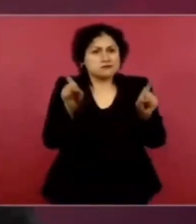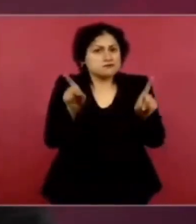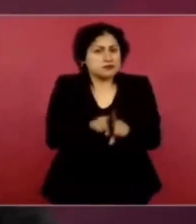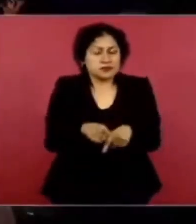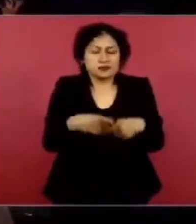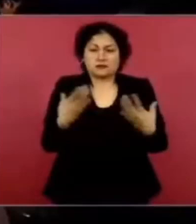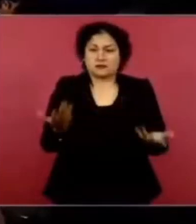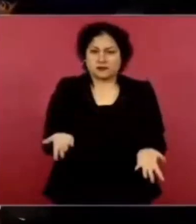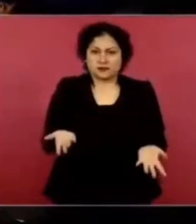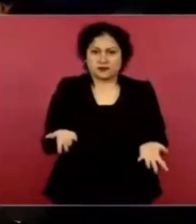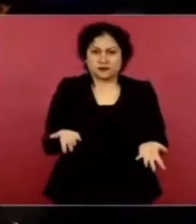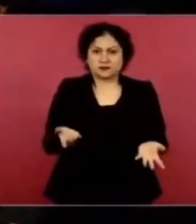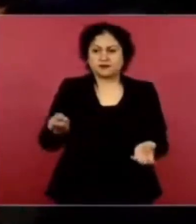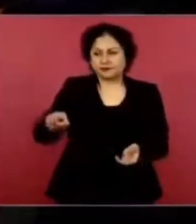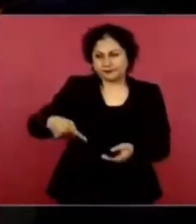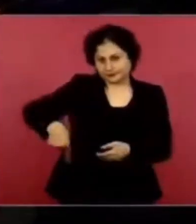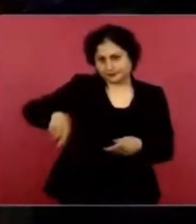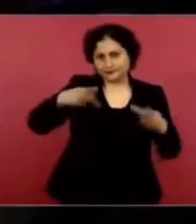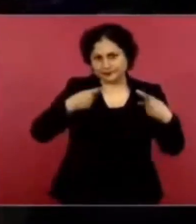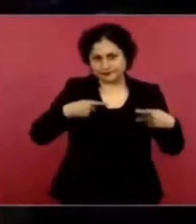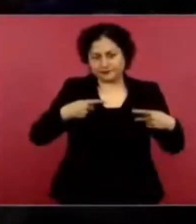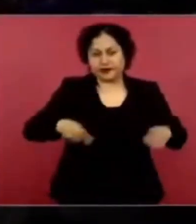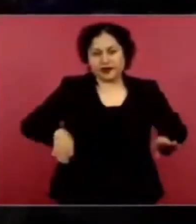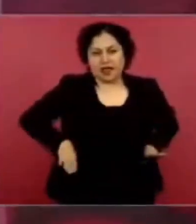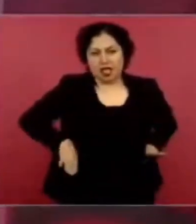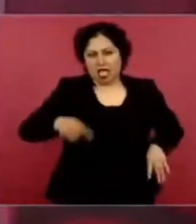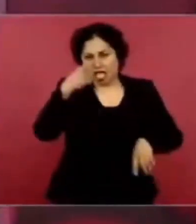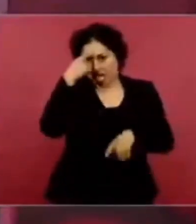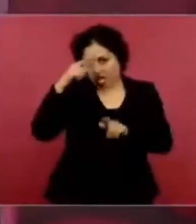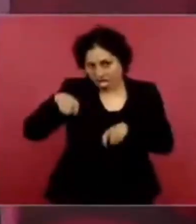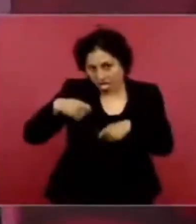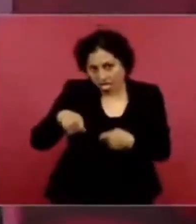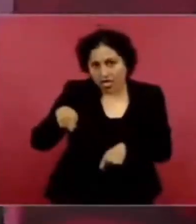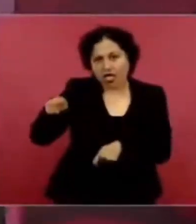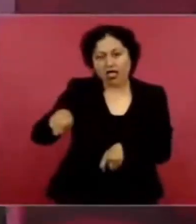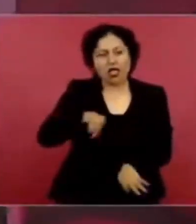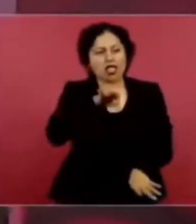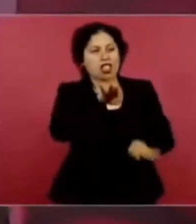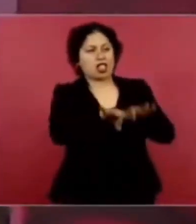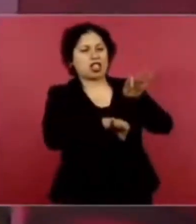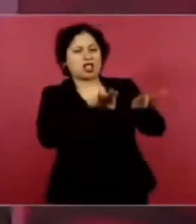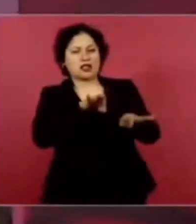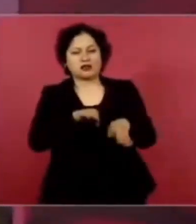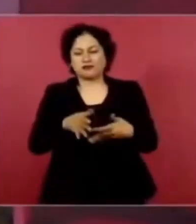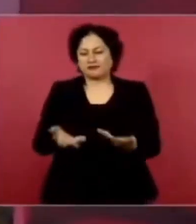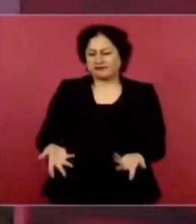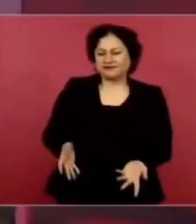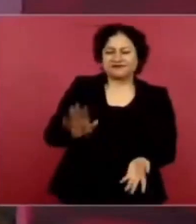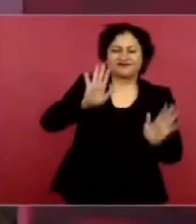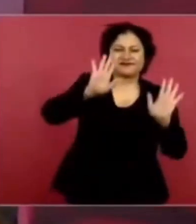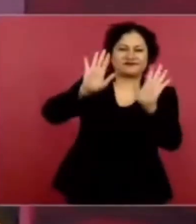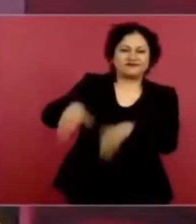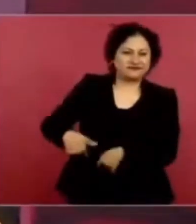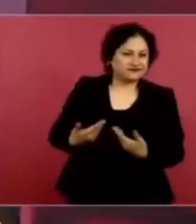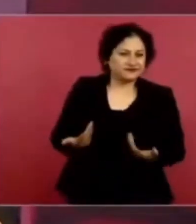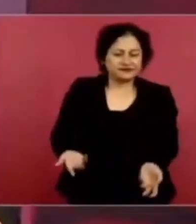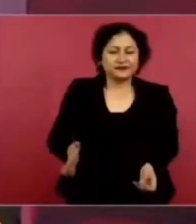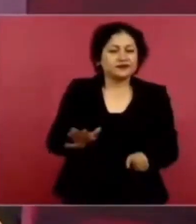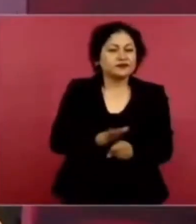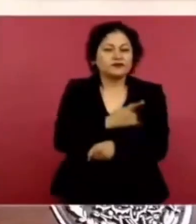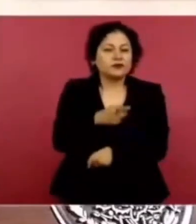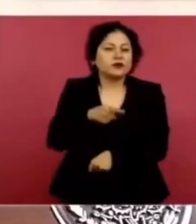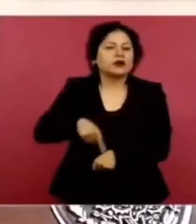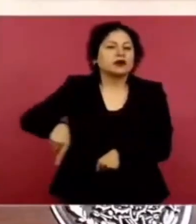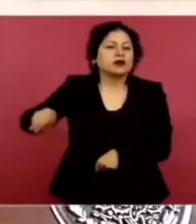Y con los famosos bots que compran